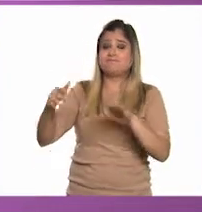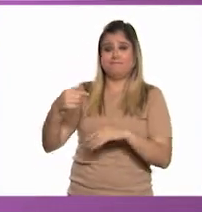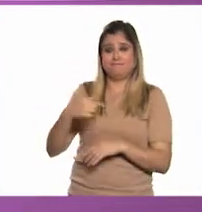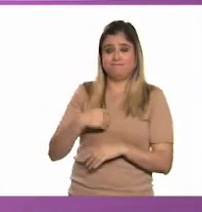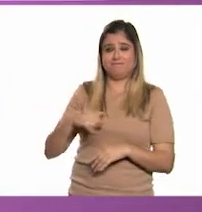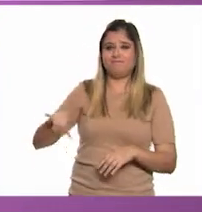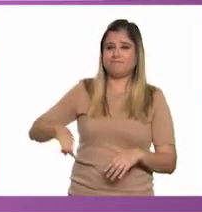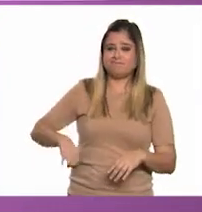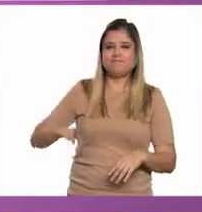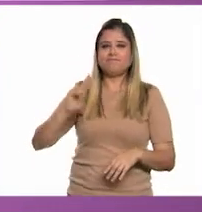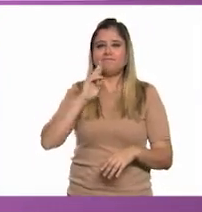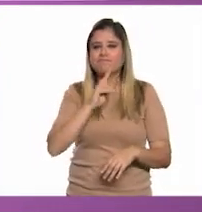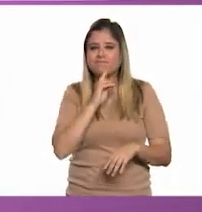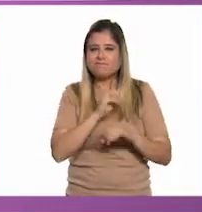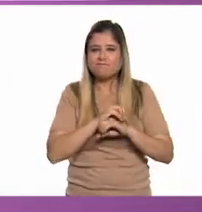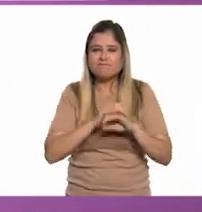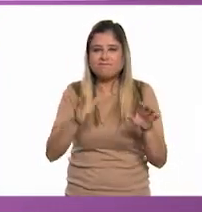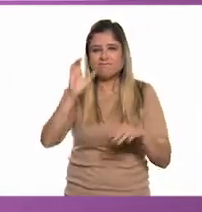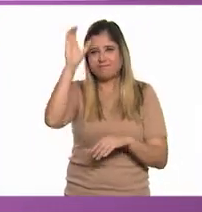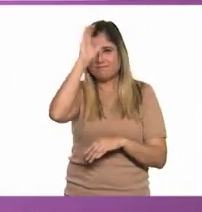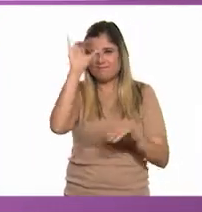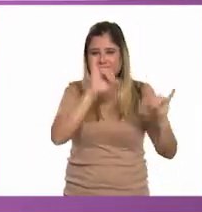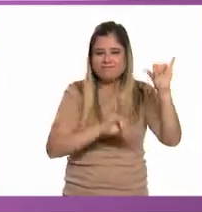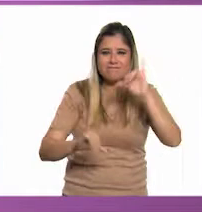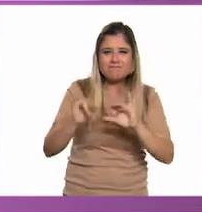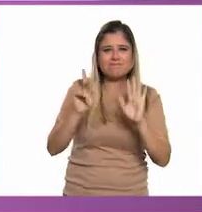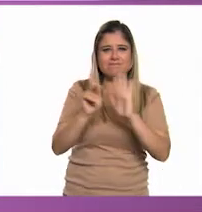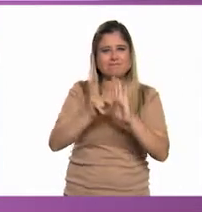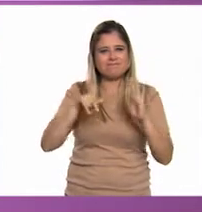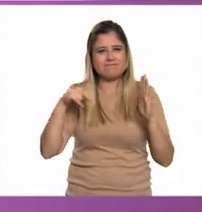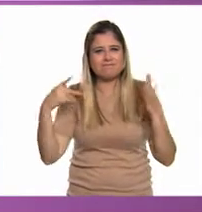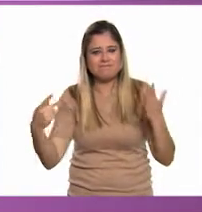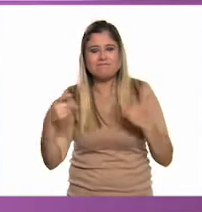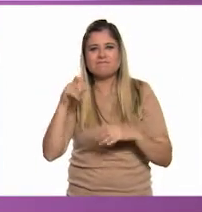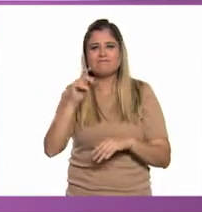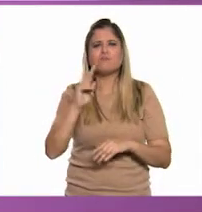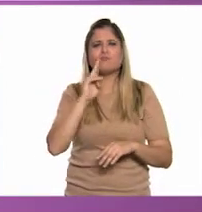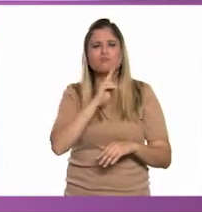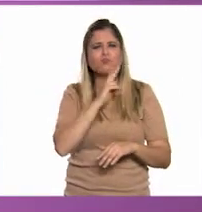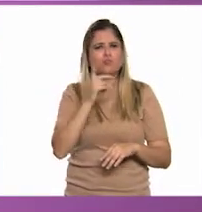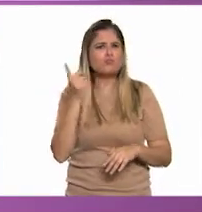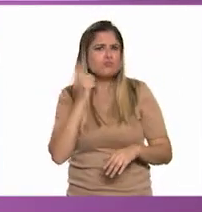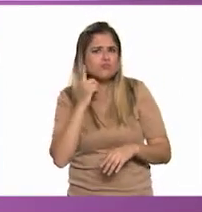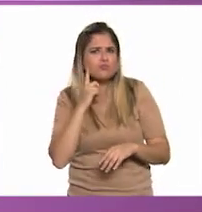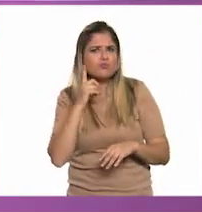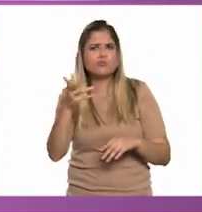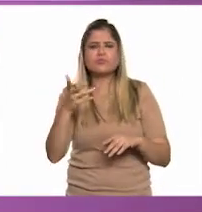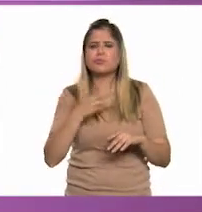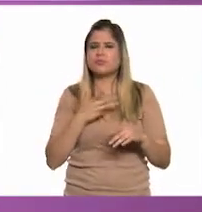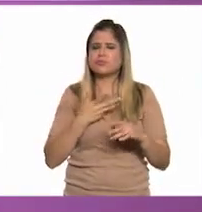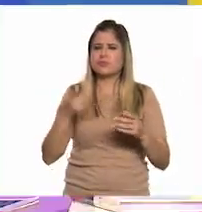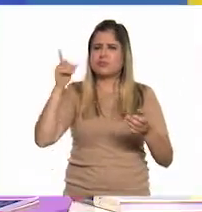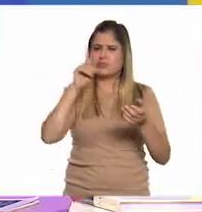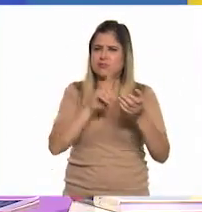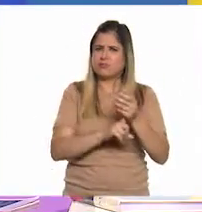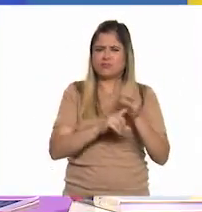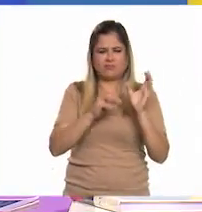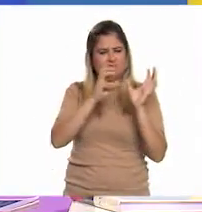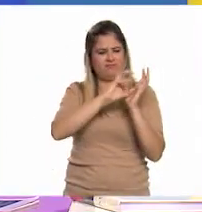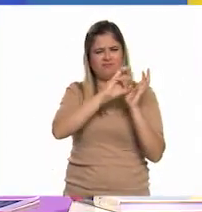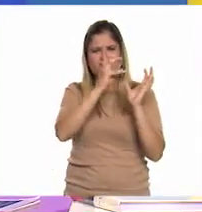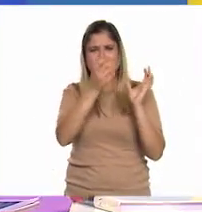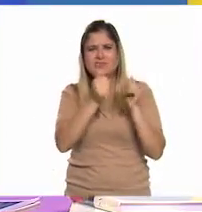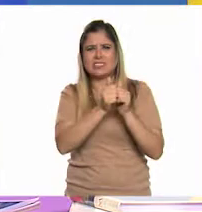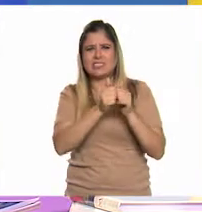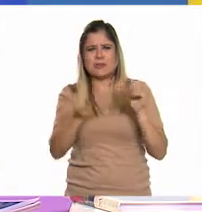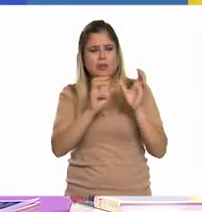las noticias, por ejemplo, de la sección de ciencias de los periódicos y escucharon esa noticia de que se desprendió el... ¿Cómo era?